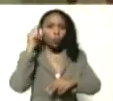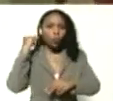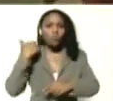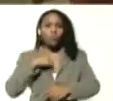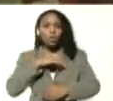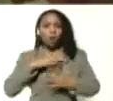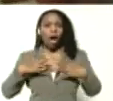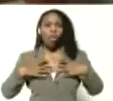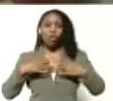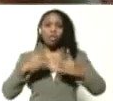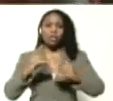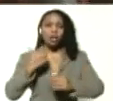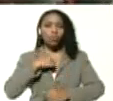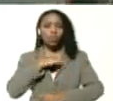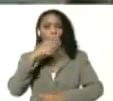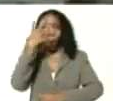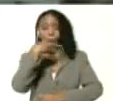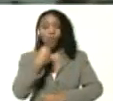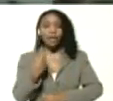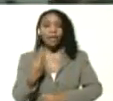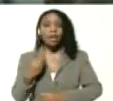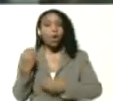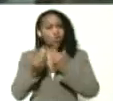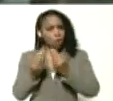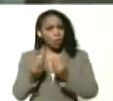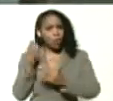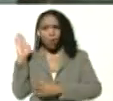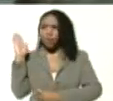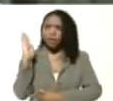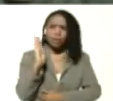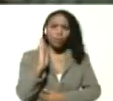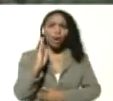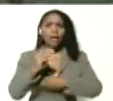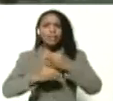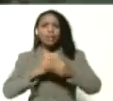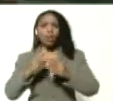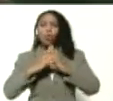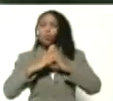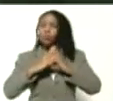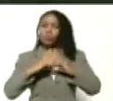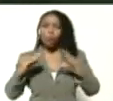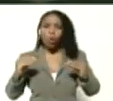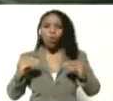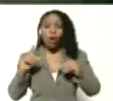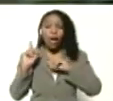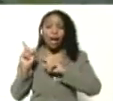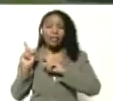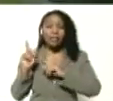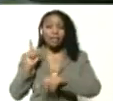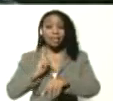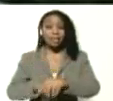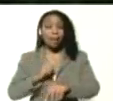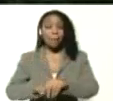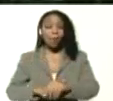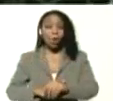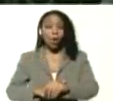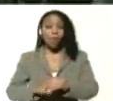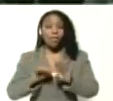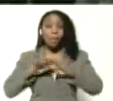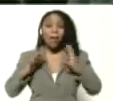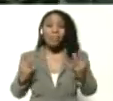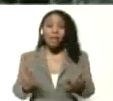nuestros adolescentes y nuestros jóvenes, como lo hemos venido haciendo durante todo este tiempo de pandemia.